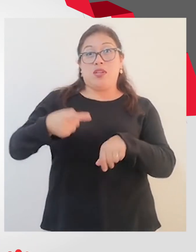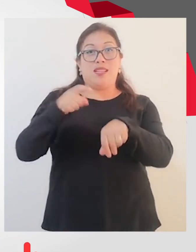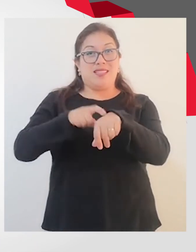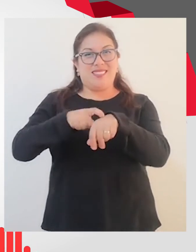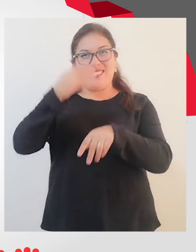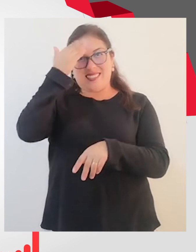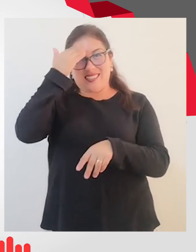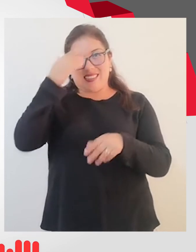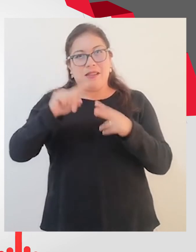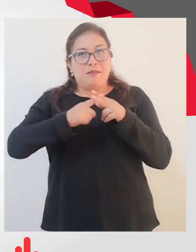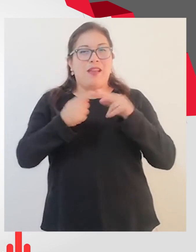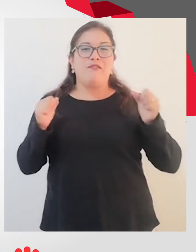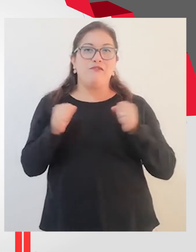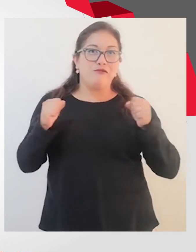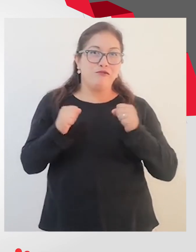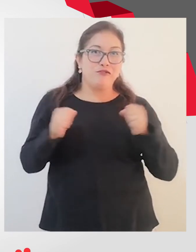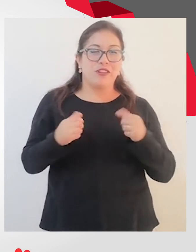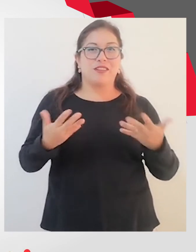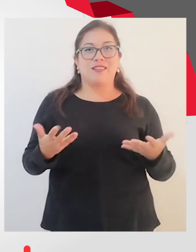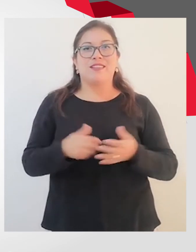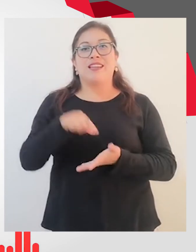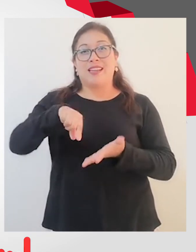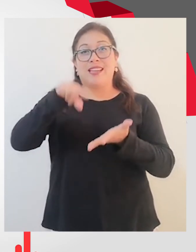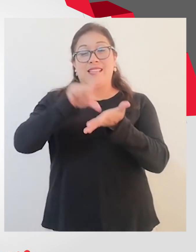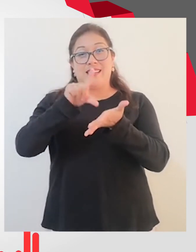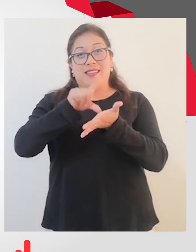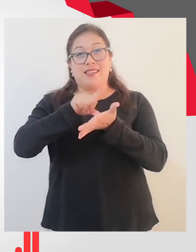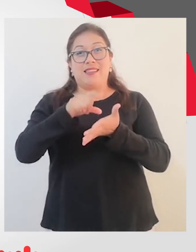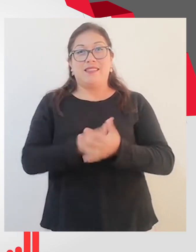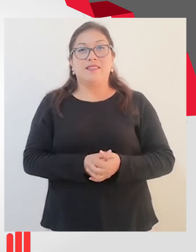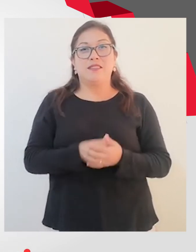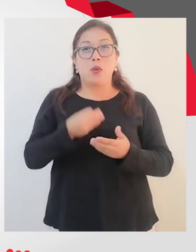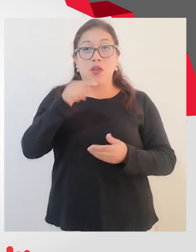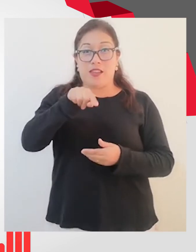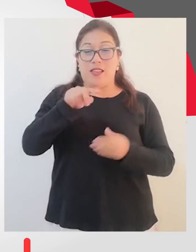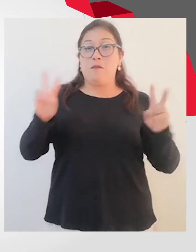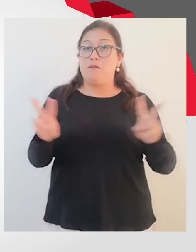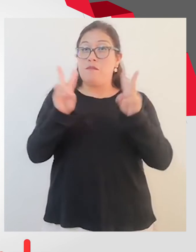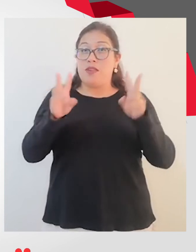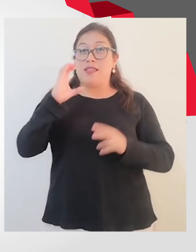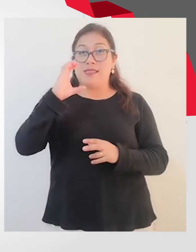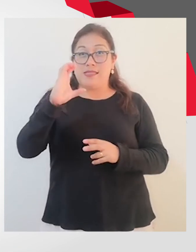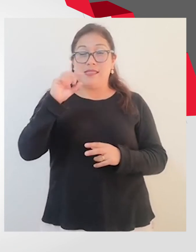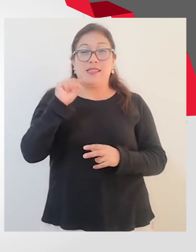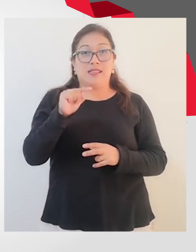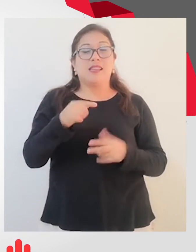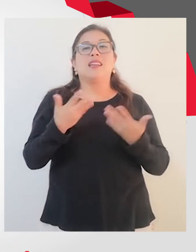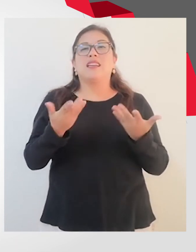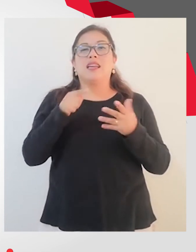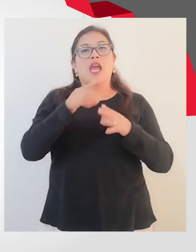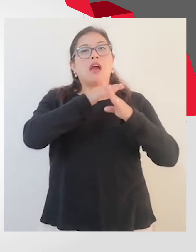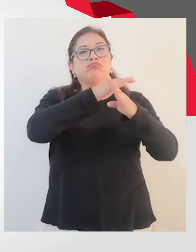tiempo que se inicia el invierno en Lima porque la vitamina C evita